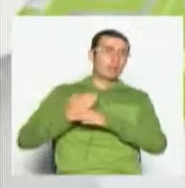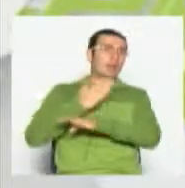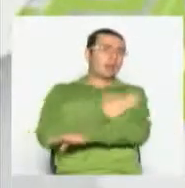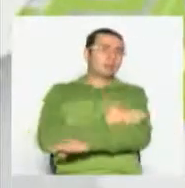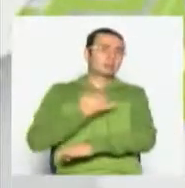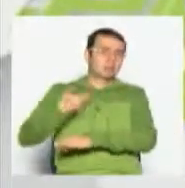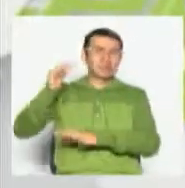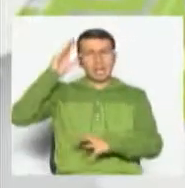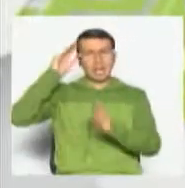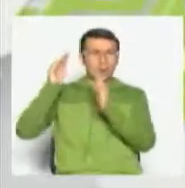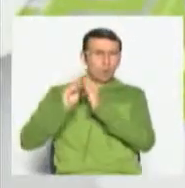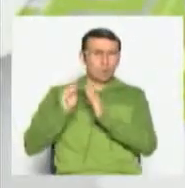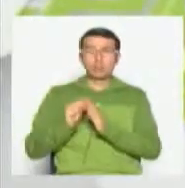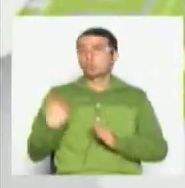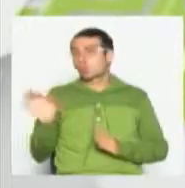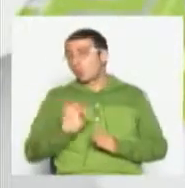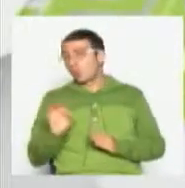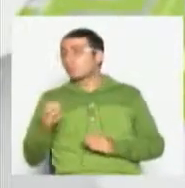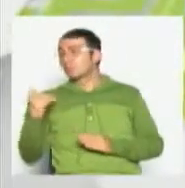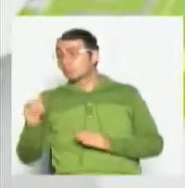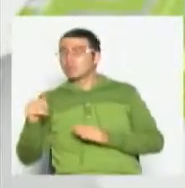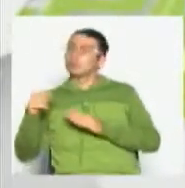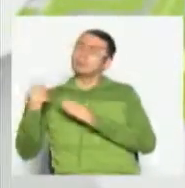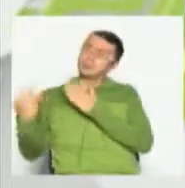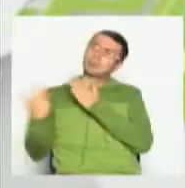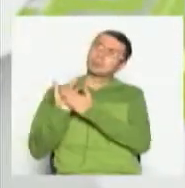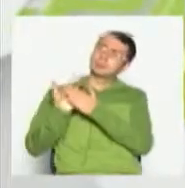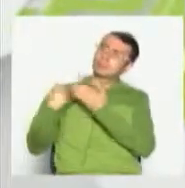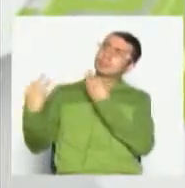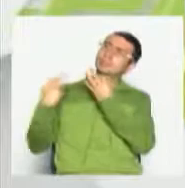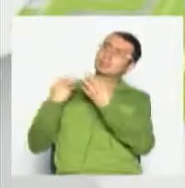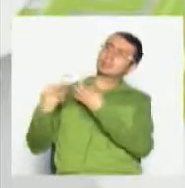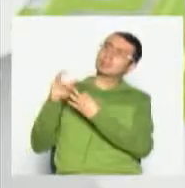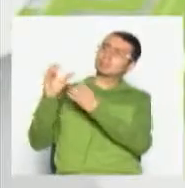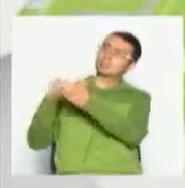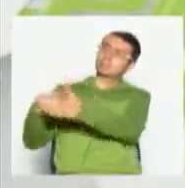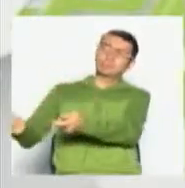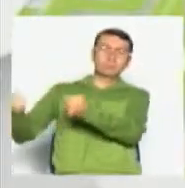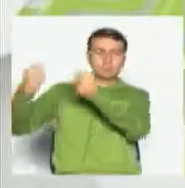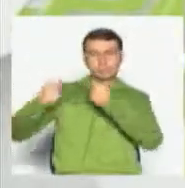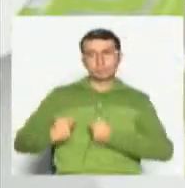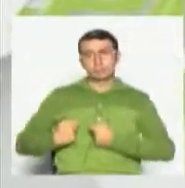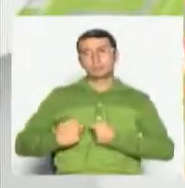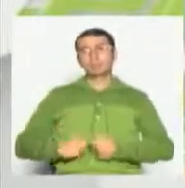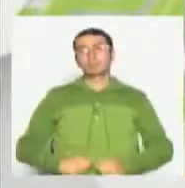o puede ser generado a partir de un término de referencia provisto por la casa productora.